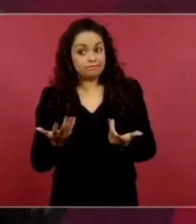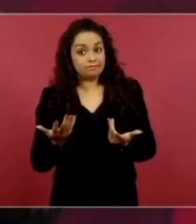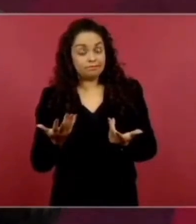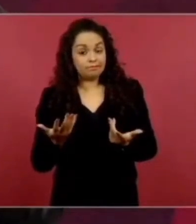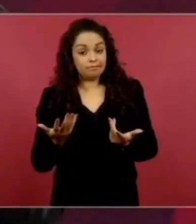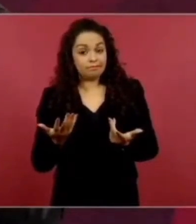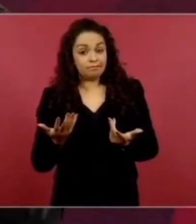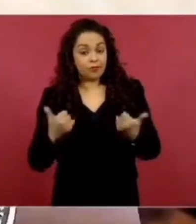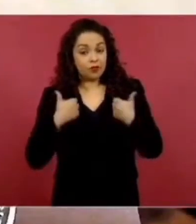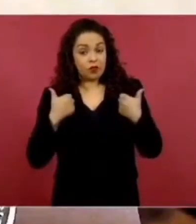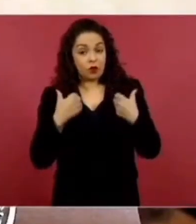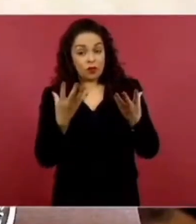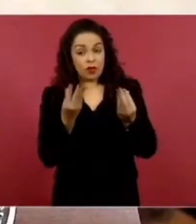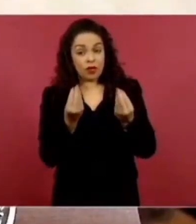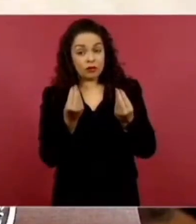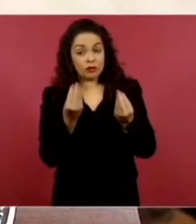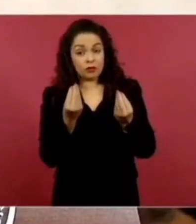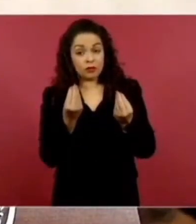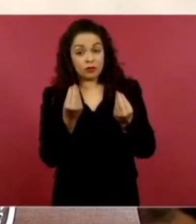Matanzas de jóvenes.